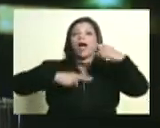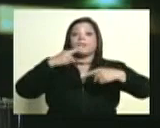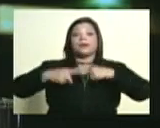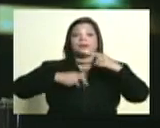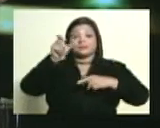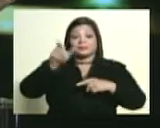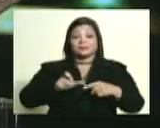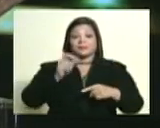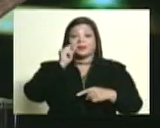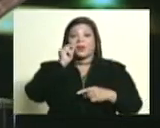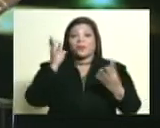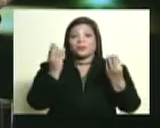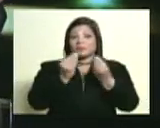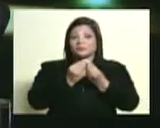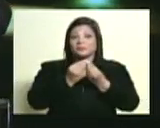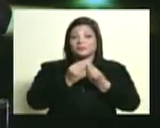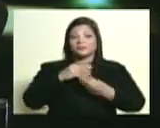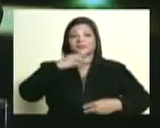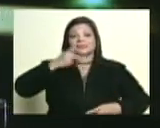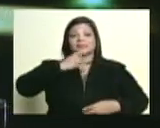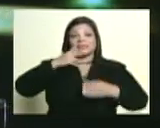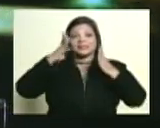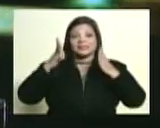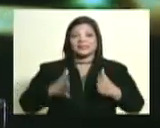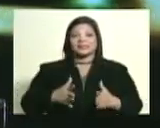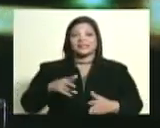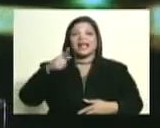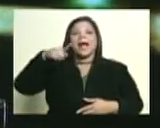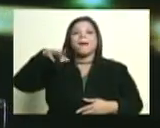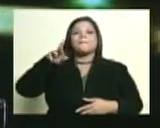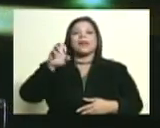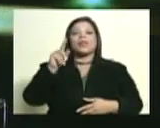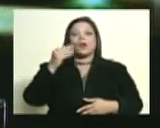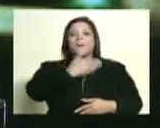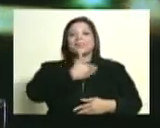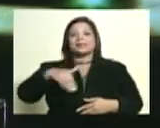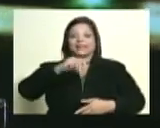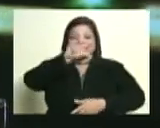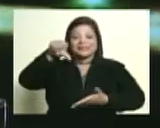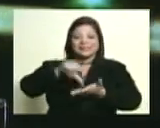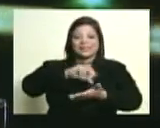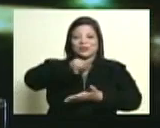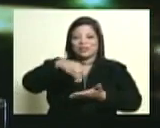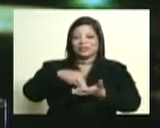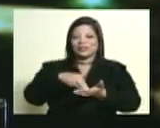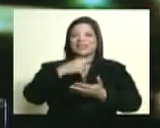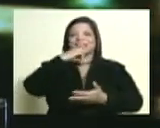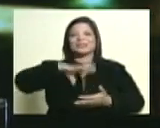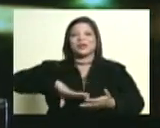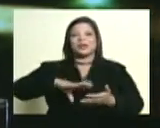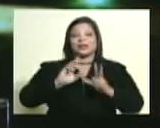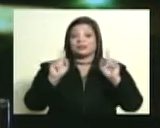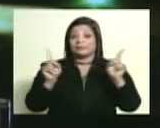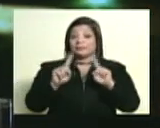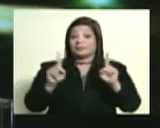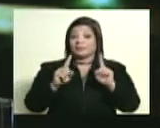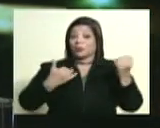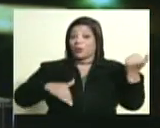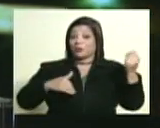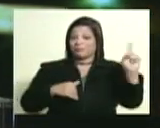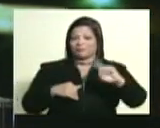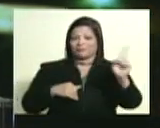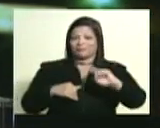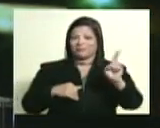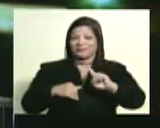el compañero historiador Pedro Calzadilla, presidente del Centro Nacional de la Historia. Pero no será él quien toque el 4,